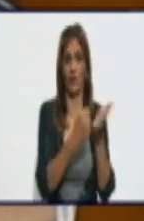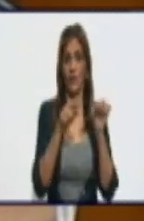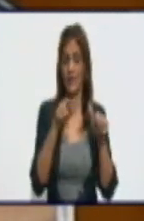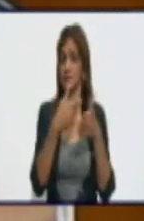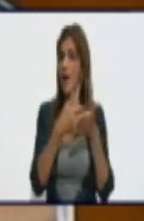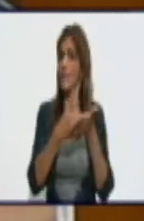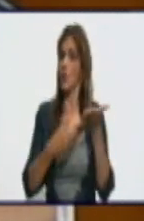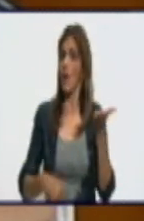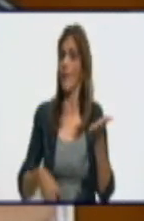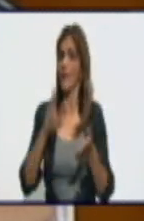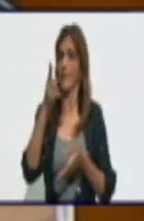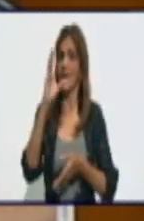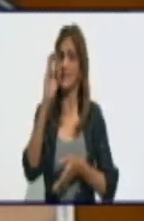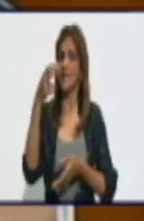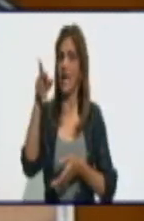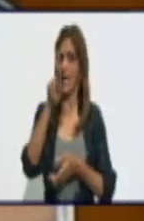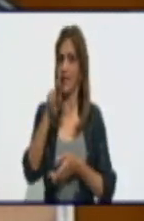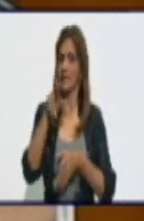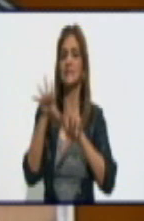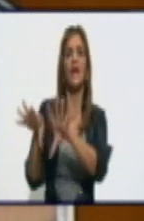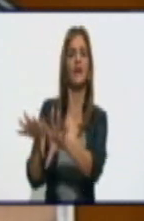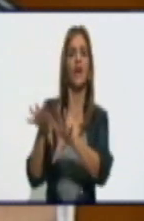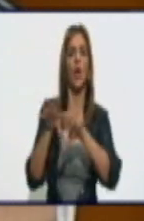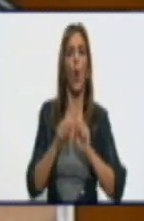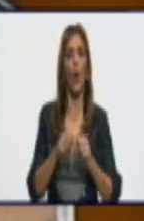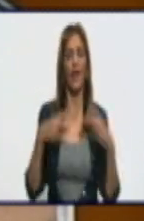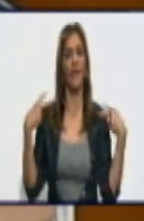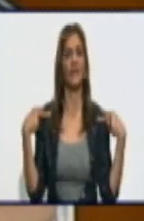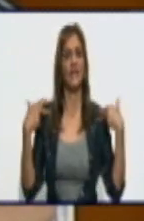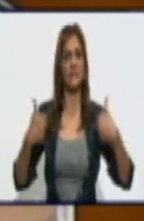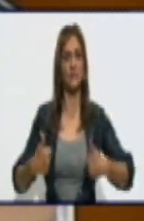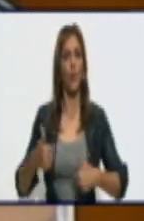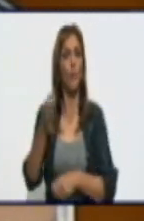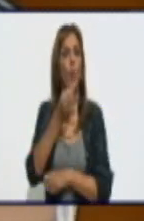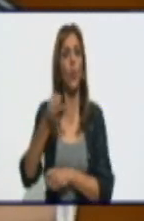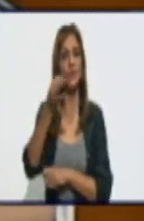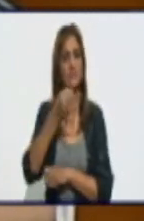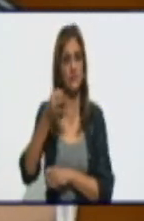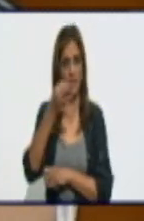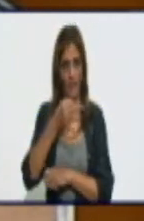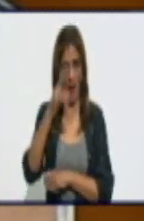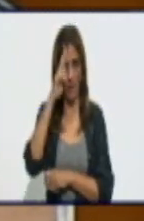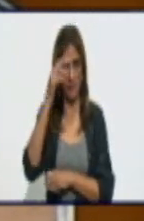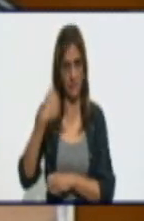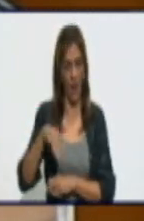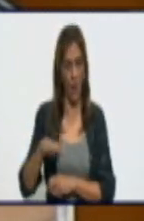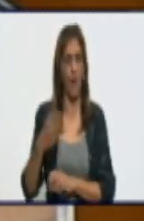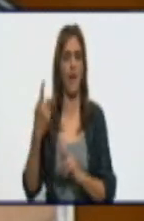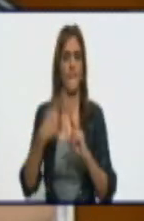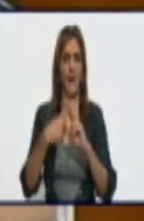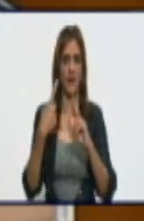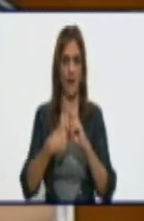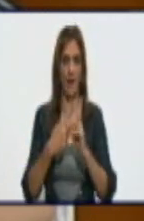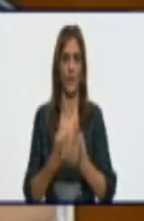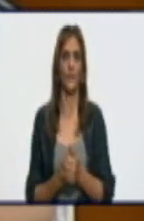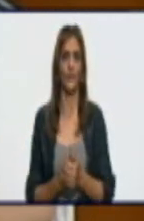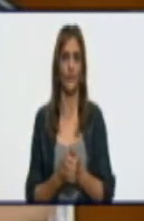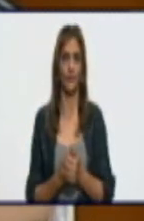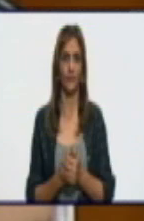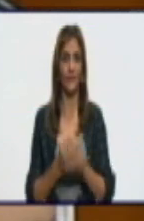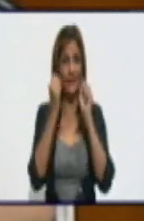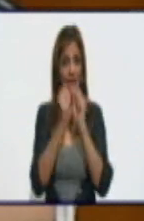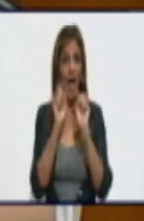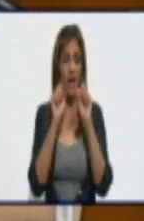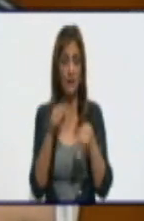recoge en la Dirección Municipal de Salud de Bayamo, ubicada en Martí, entre Figueredo y